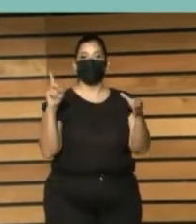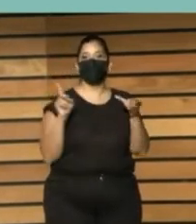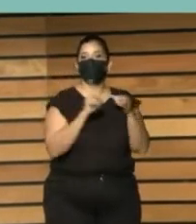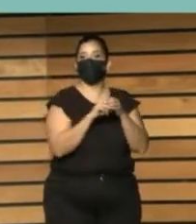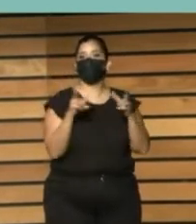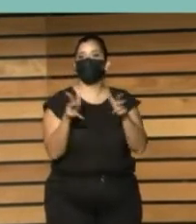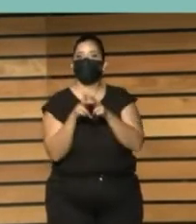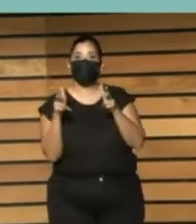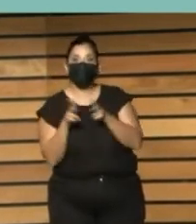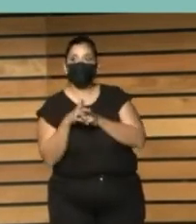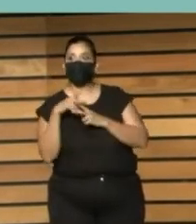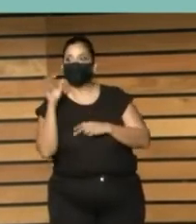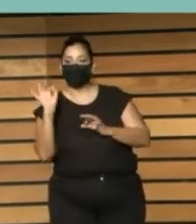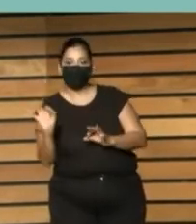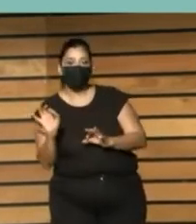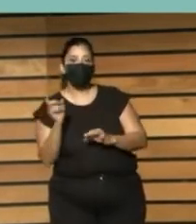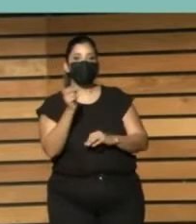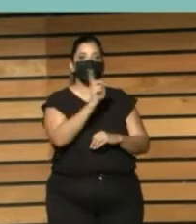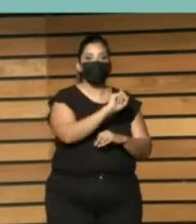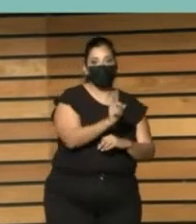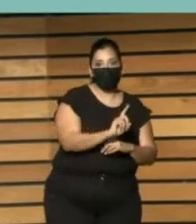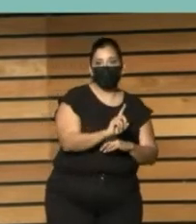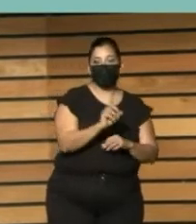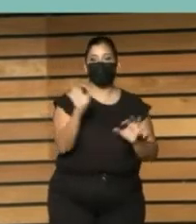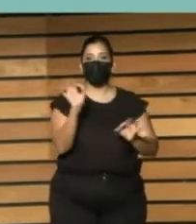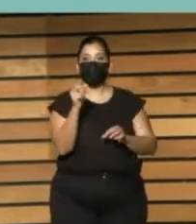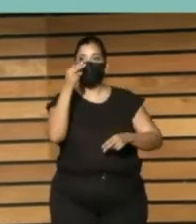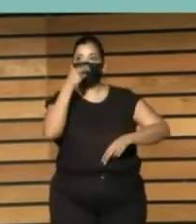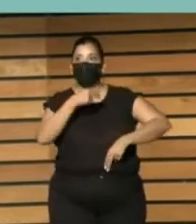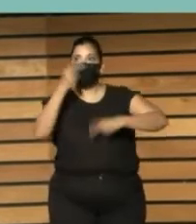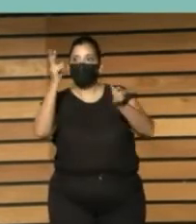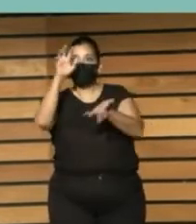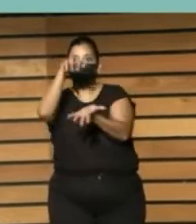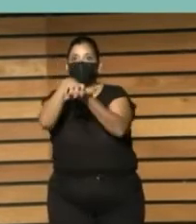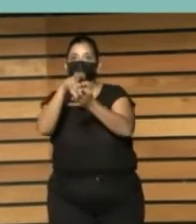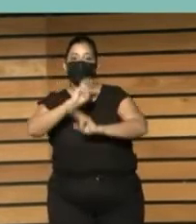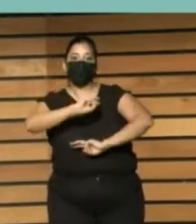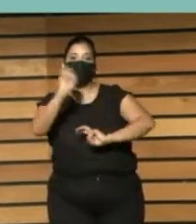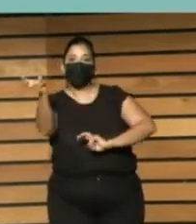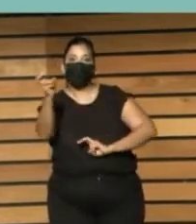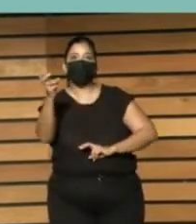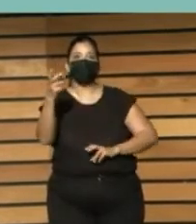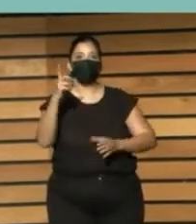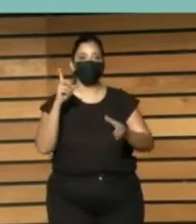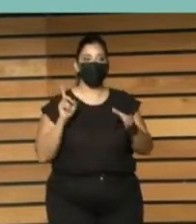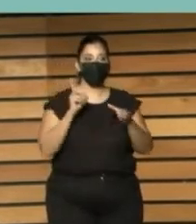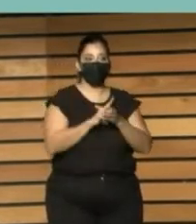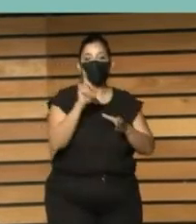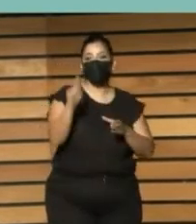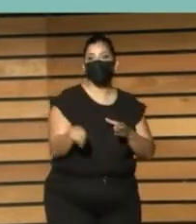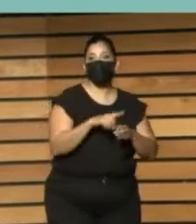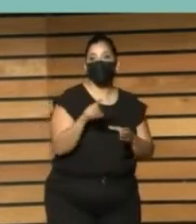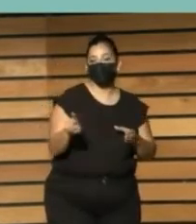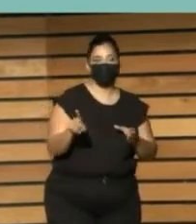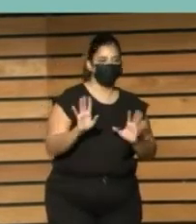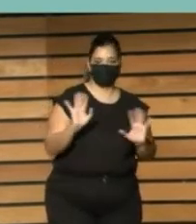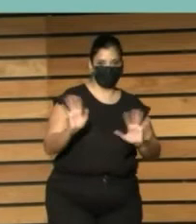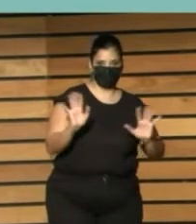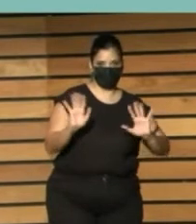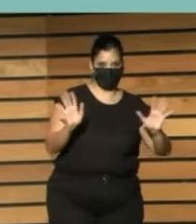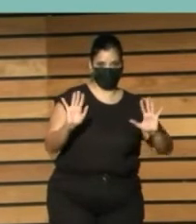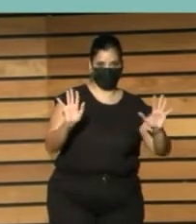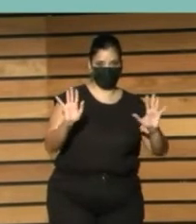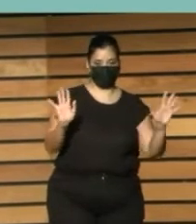inclusión social o qué políticas públicas, porque no es así. La idea que tenemos fundamentalmente y que también va a servir para la